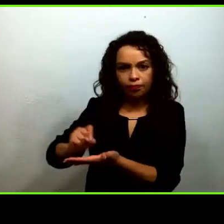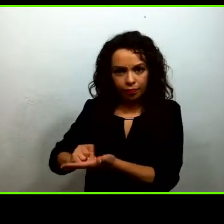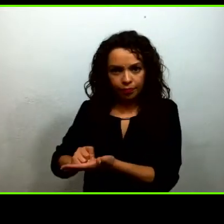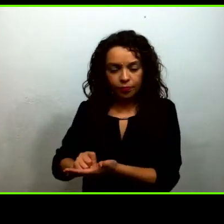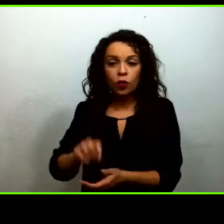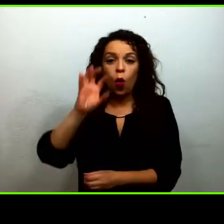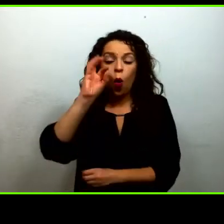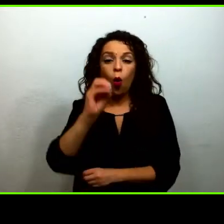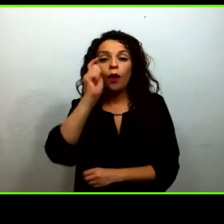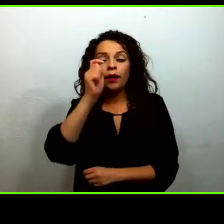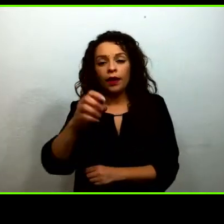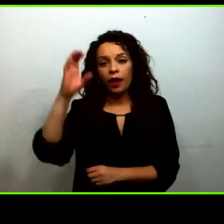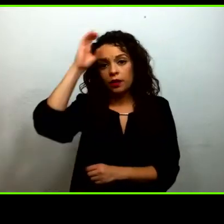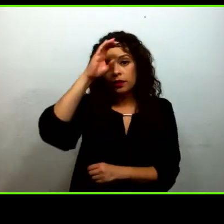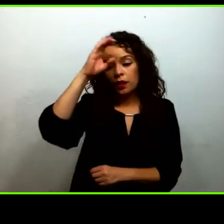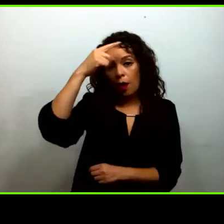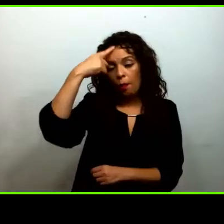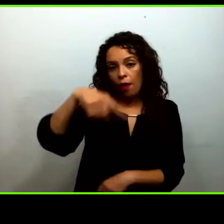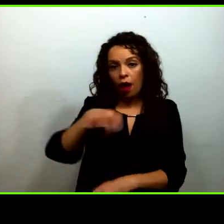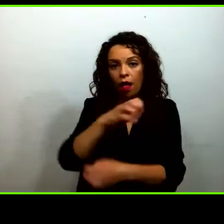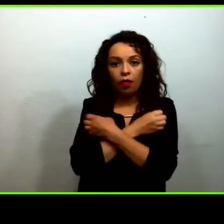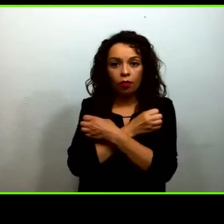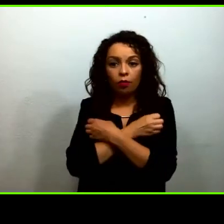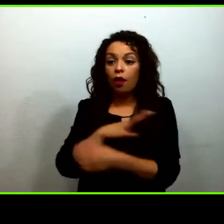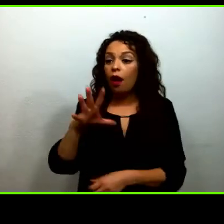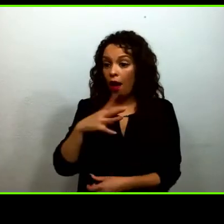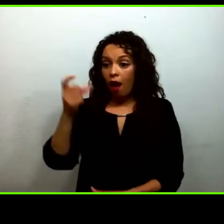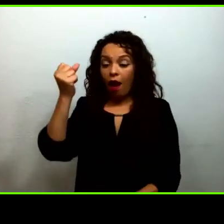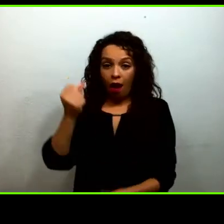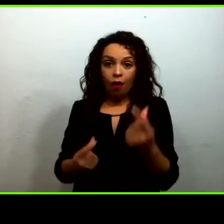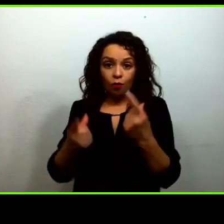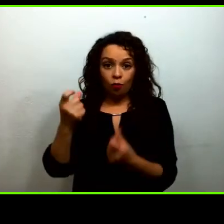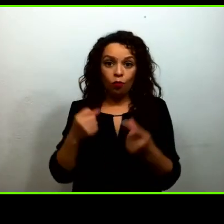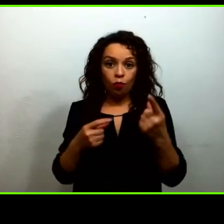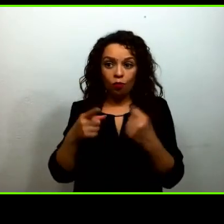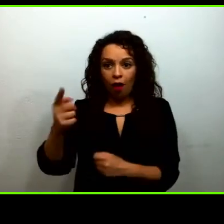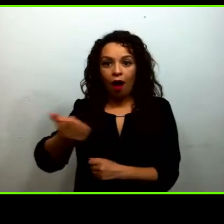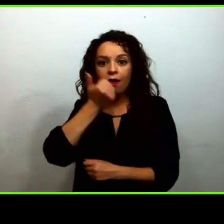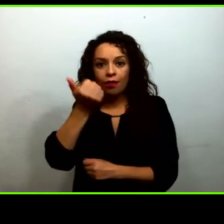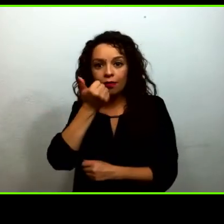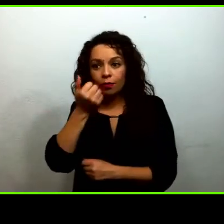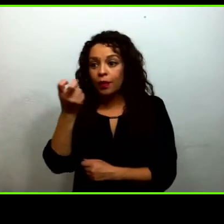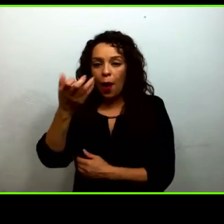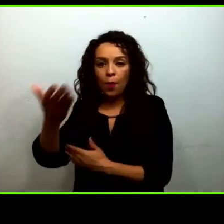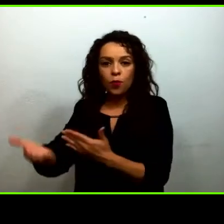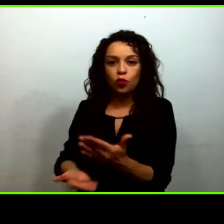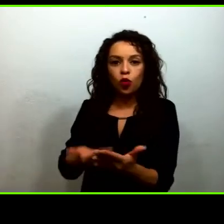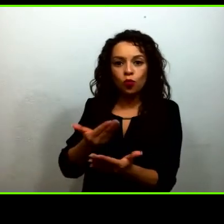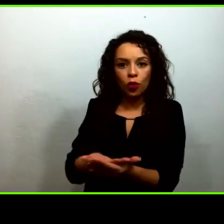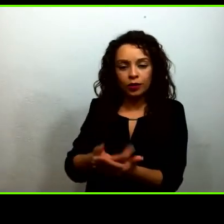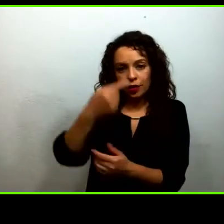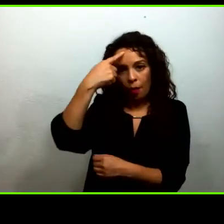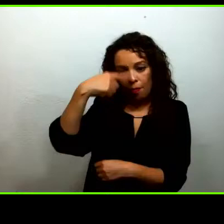Educación, donde están algunos de los estudiantes, ha hecho la propuesta de dar seguimiento al proyecto.